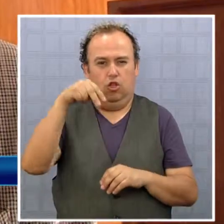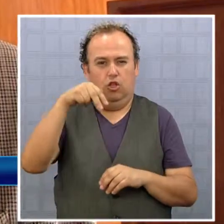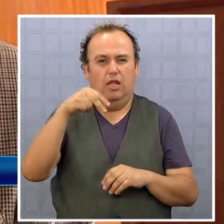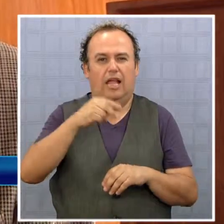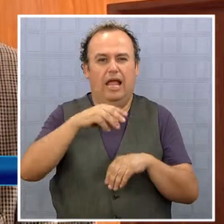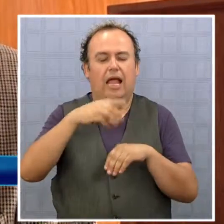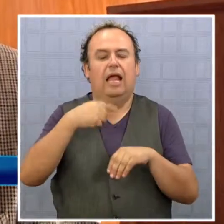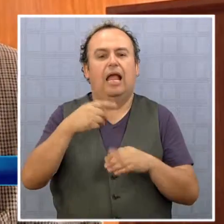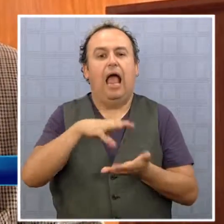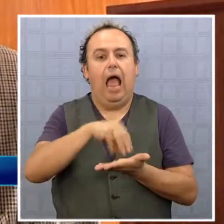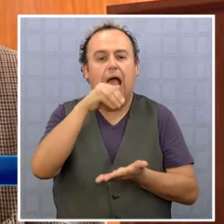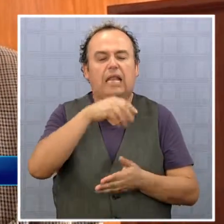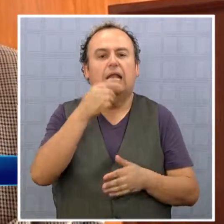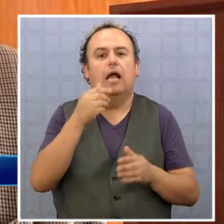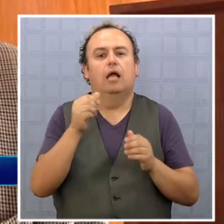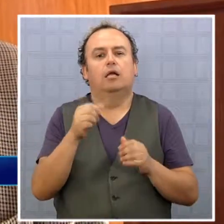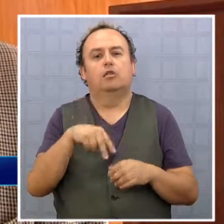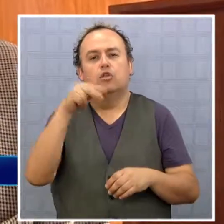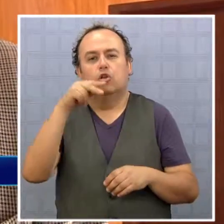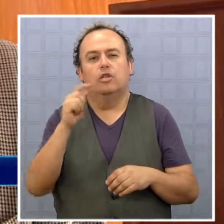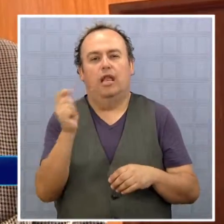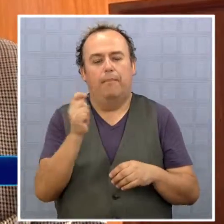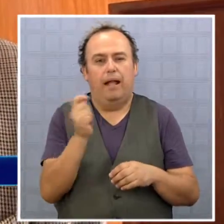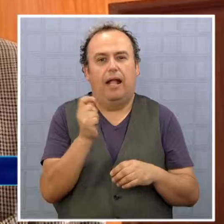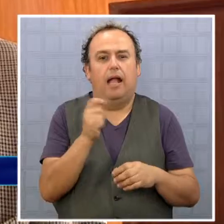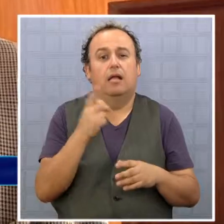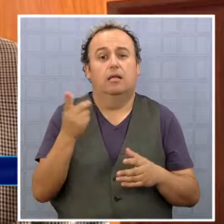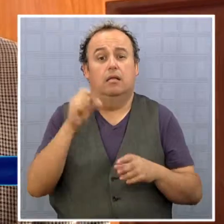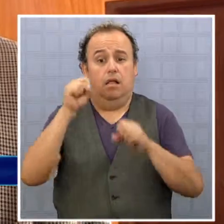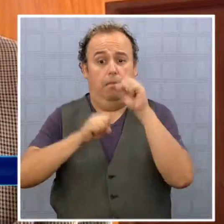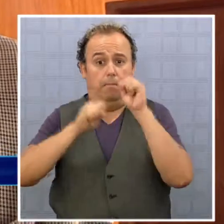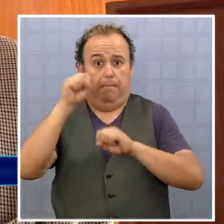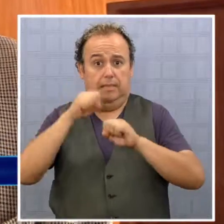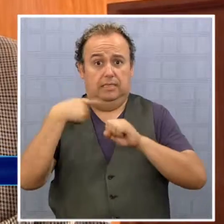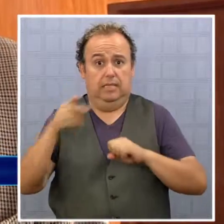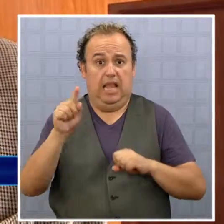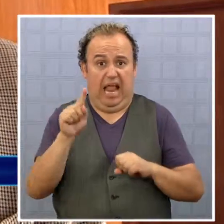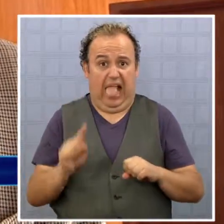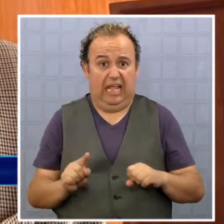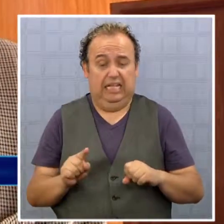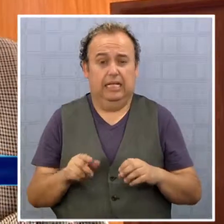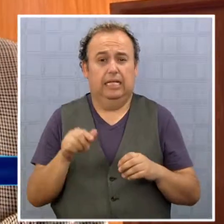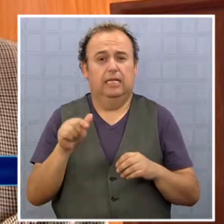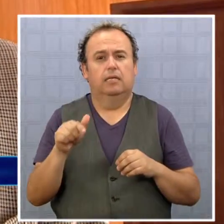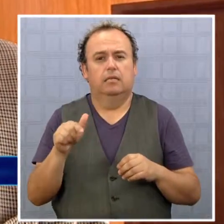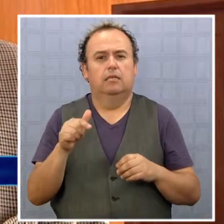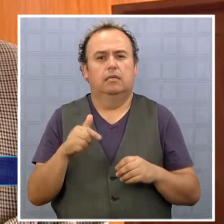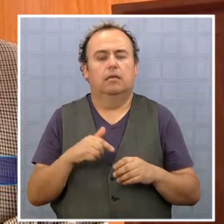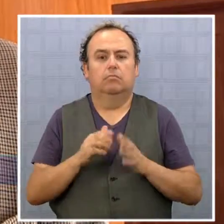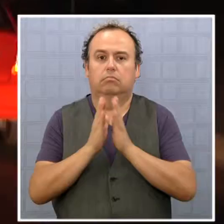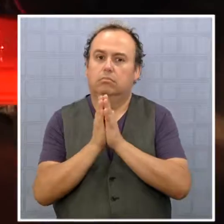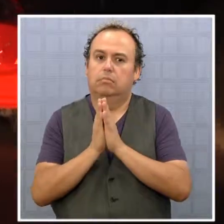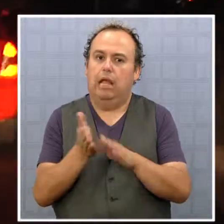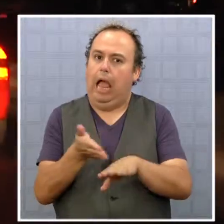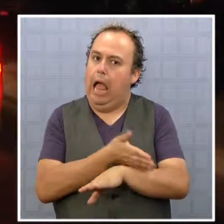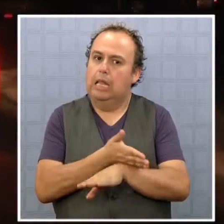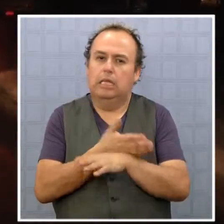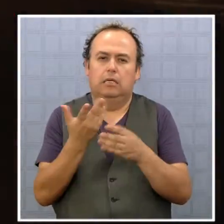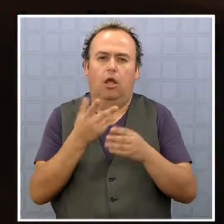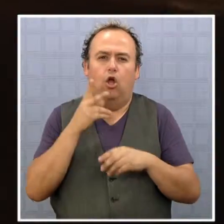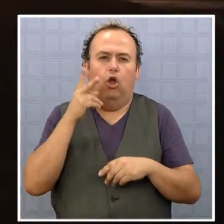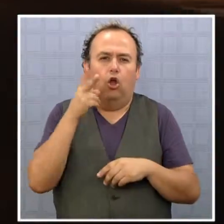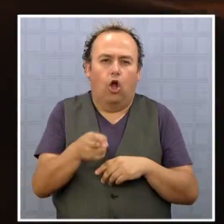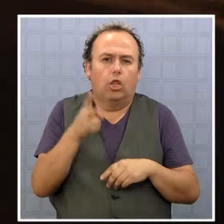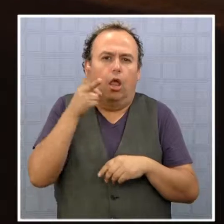de Arica, Parinacota y Tarabacá, pero sin embargo las empresas eléctricas van a tener que reaccionar en forma oportuna y no tener